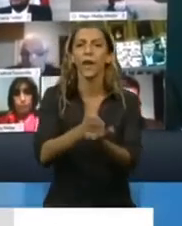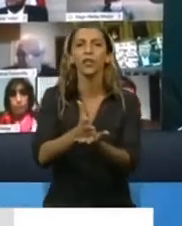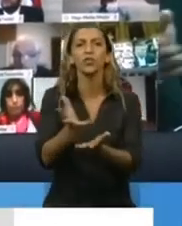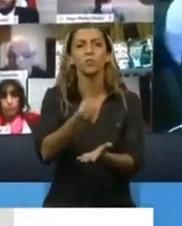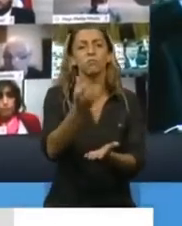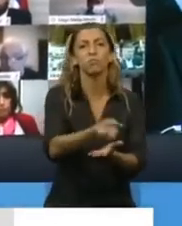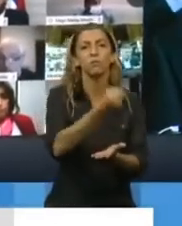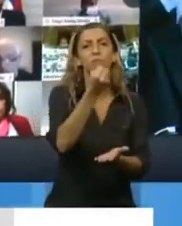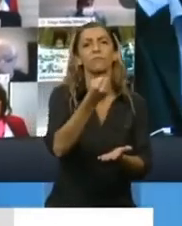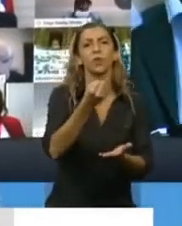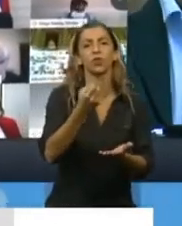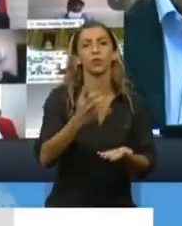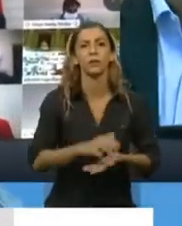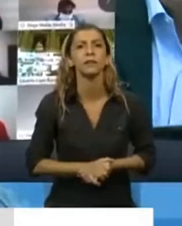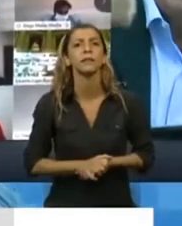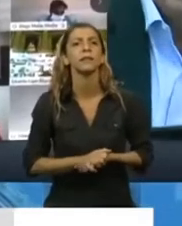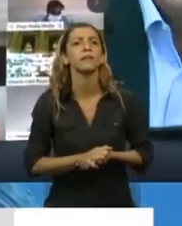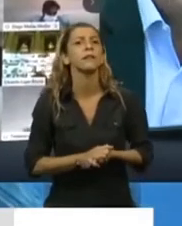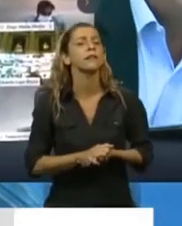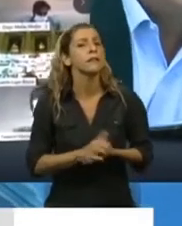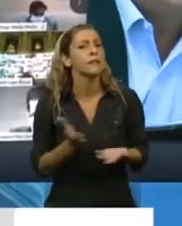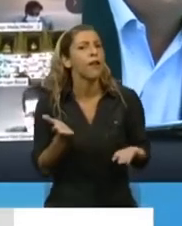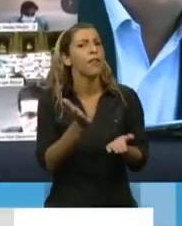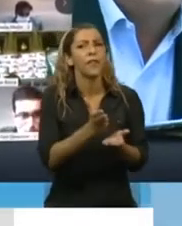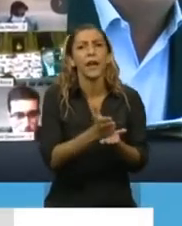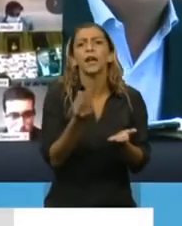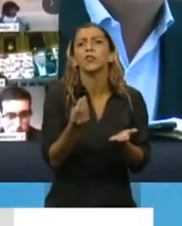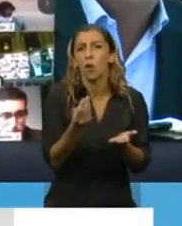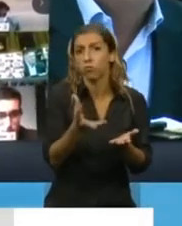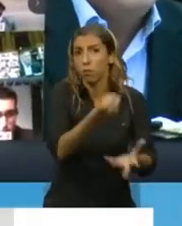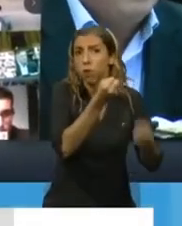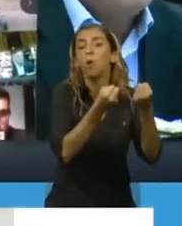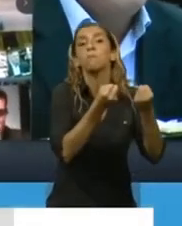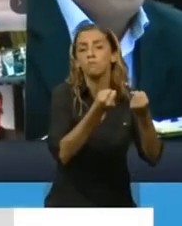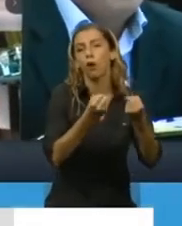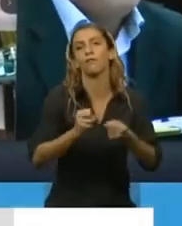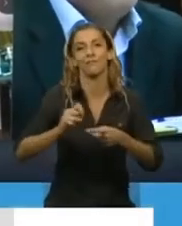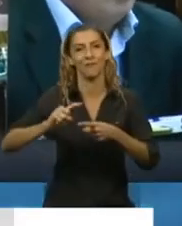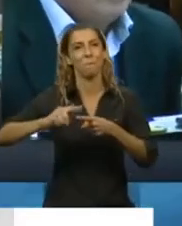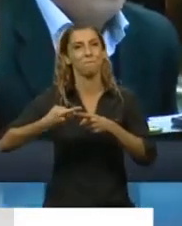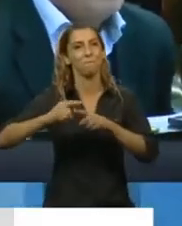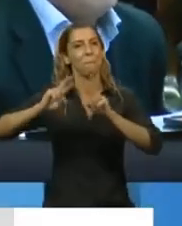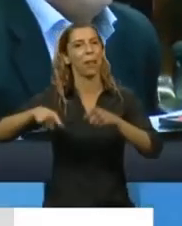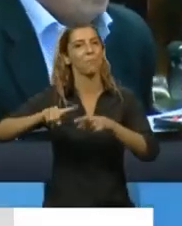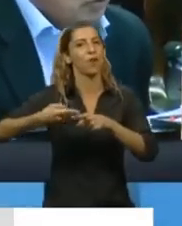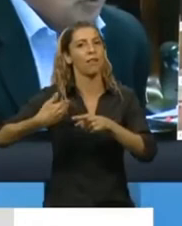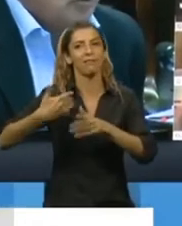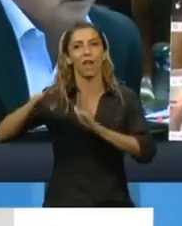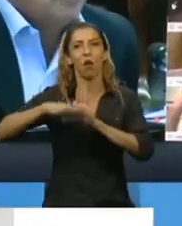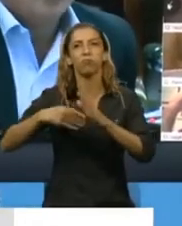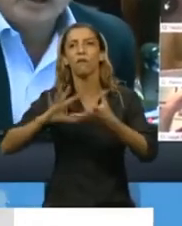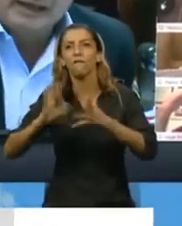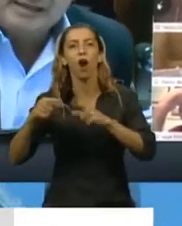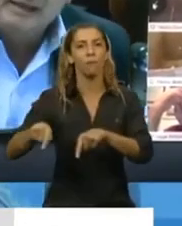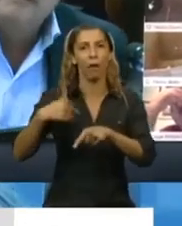definición de políticas públicas que ha llevado adelante mi gobierno me llena de orgullo poder decir, y esto no